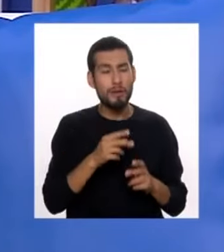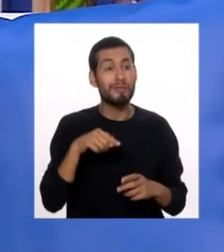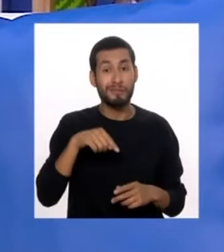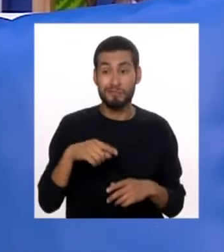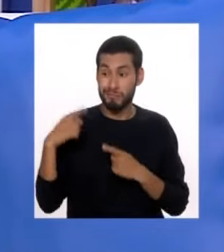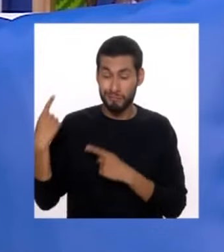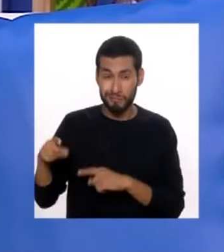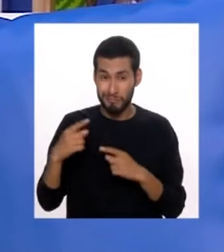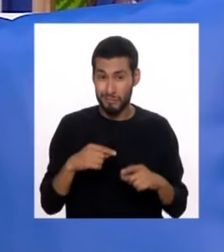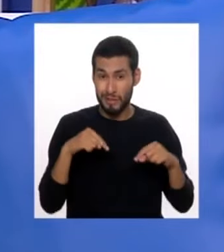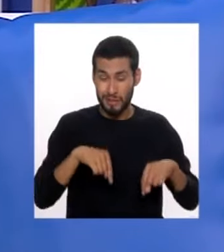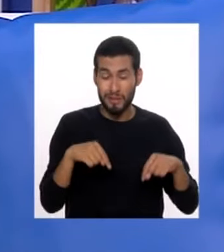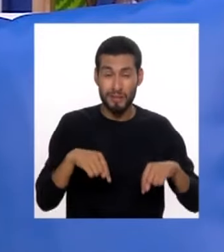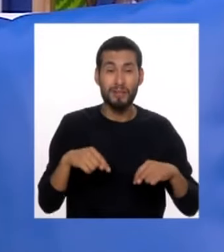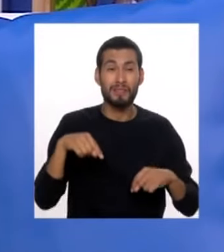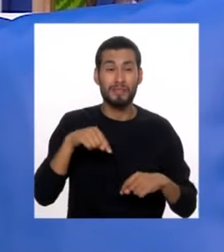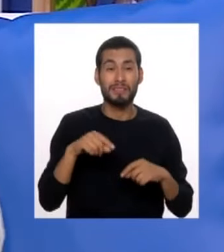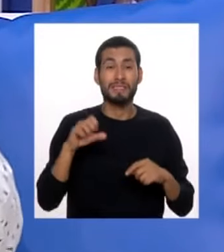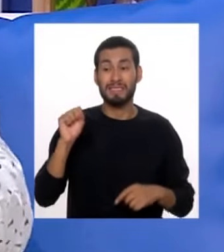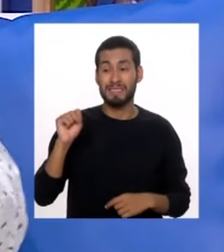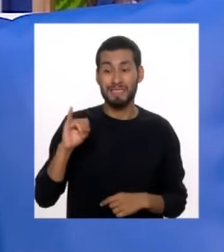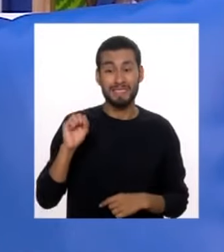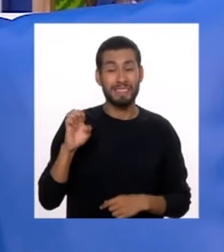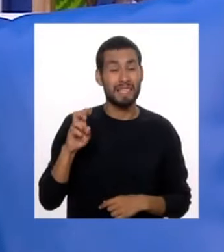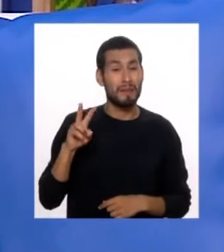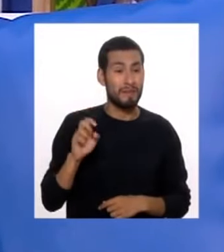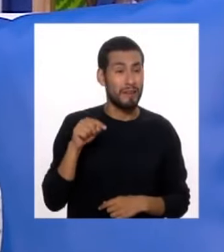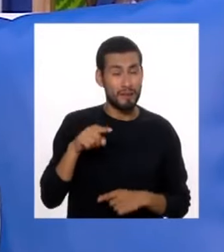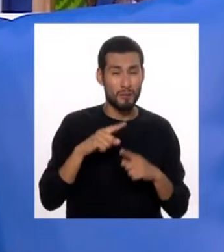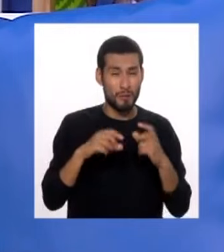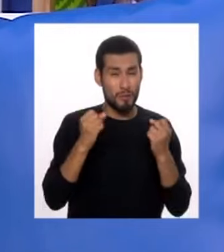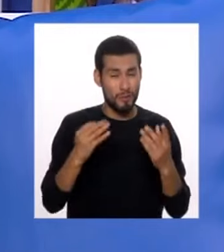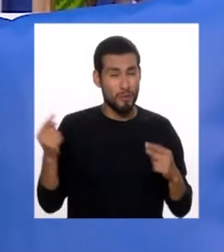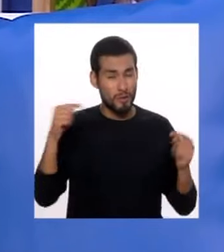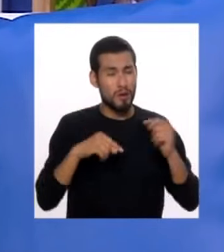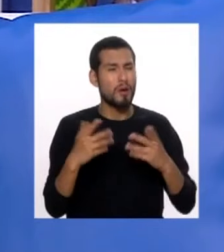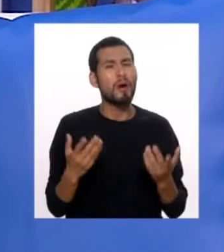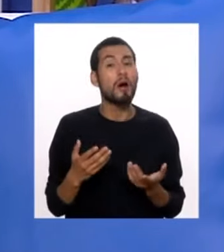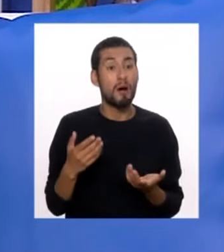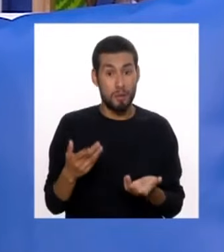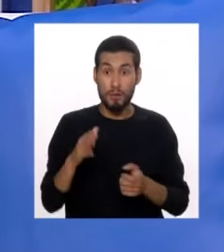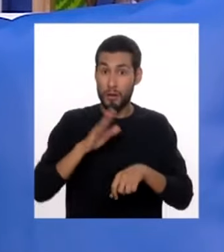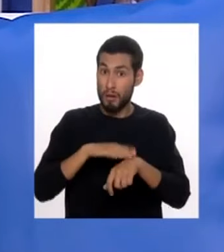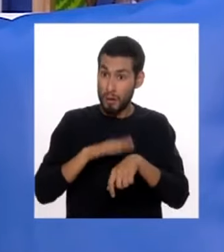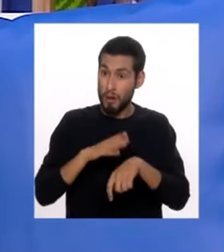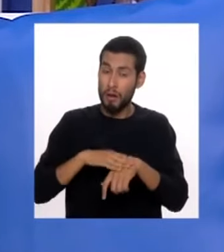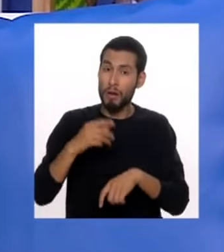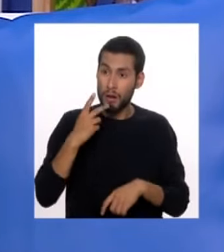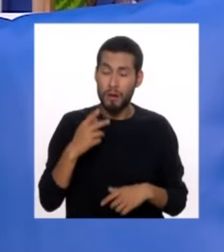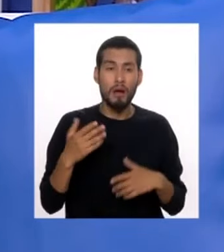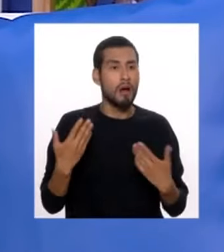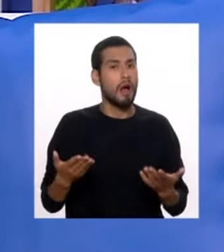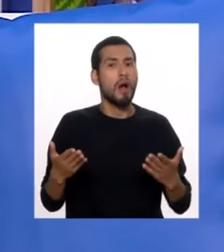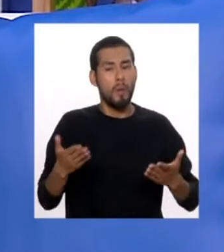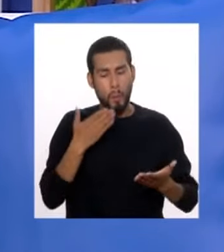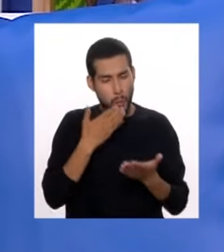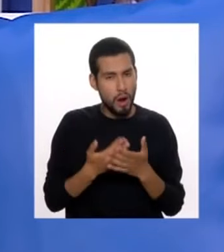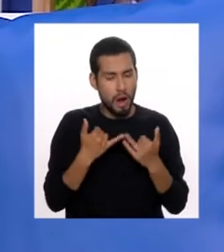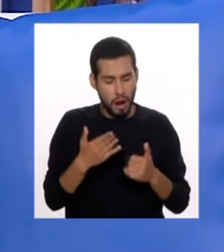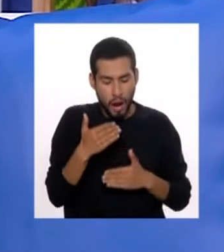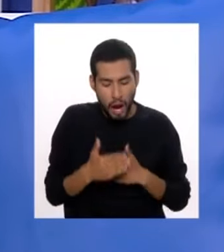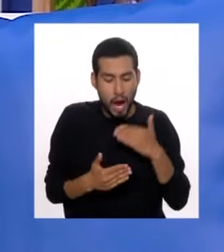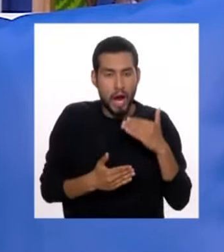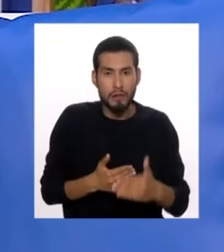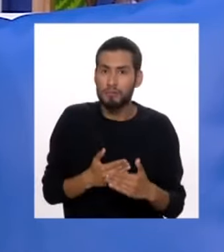casos que tenemos ahora en la plataforma CICB, que son muchísimos, posiblemente nos estén hablando de eso, de que felizmente estamos dando un